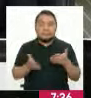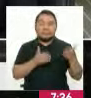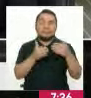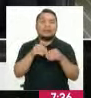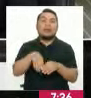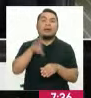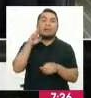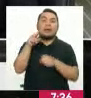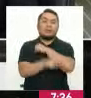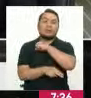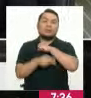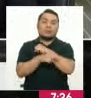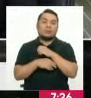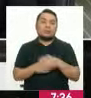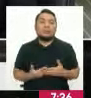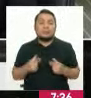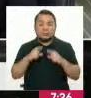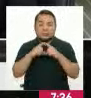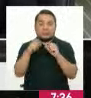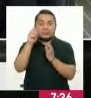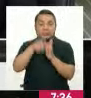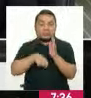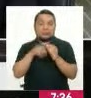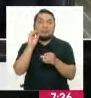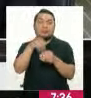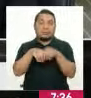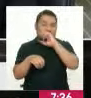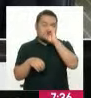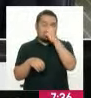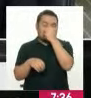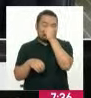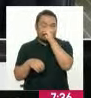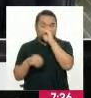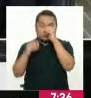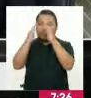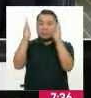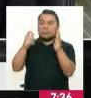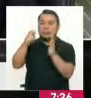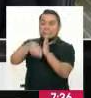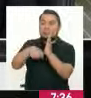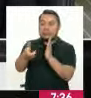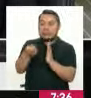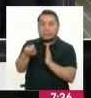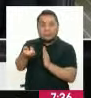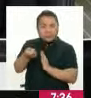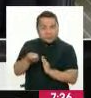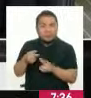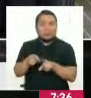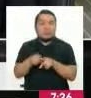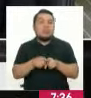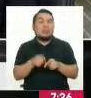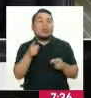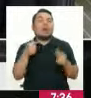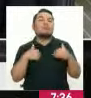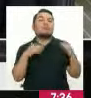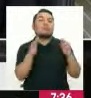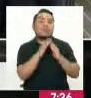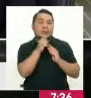bancos, del Banco de la Nación, de la tarjetización, de los cajeros automáticos, de los agentes municipales de